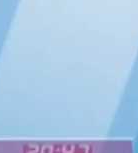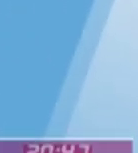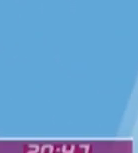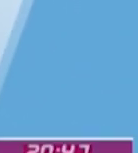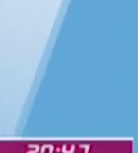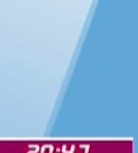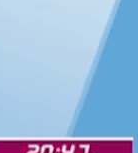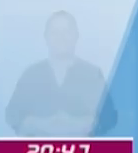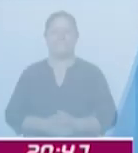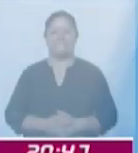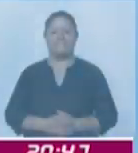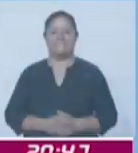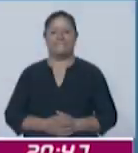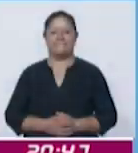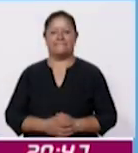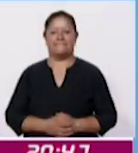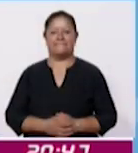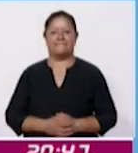Continuamos